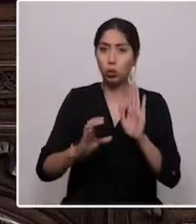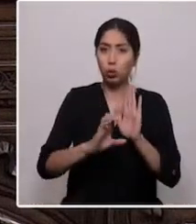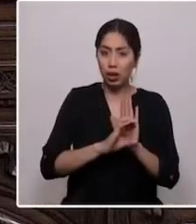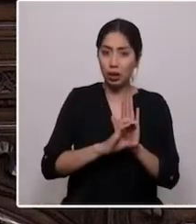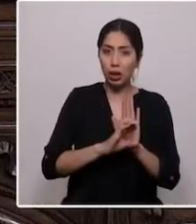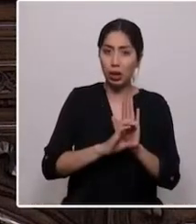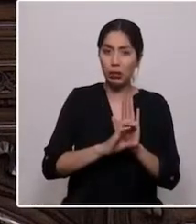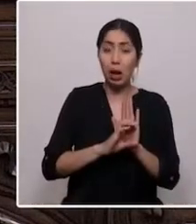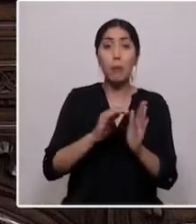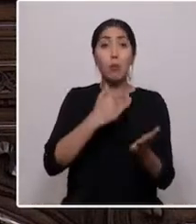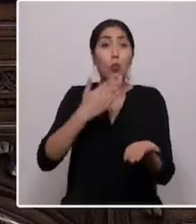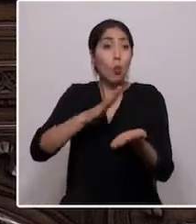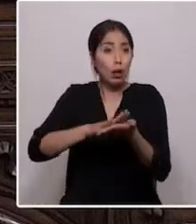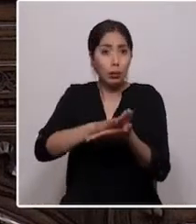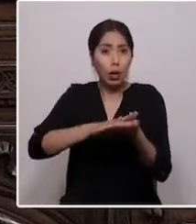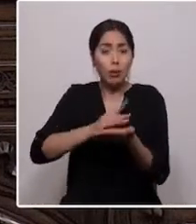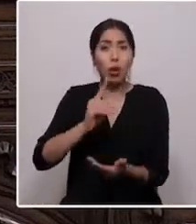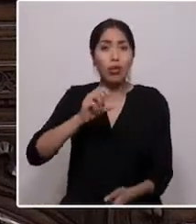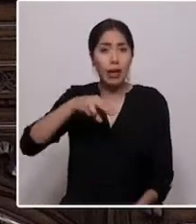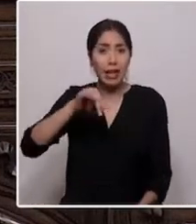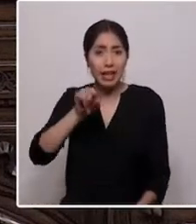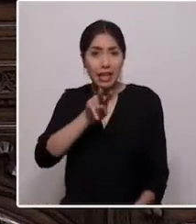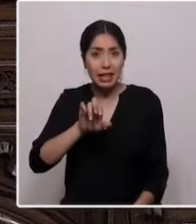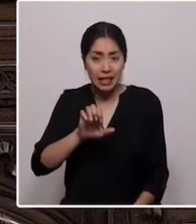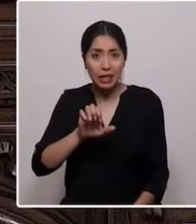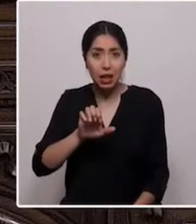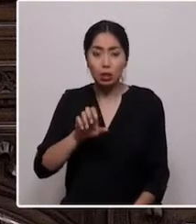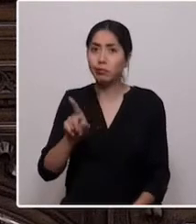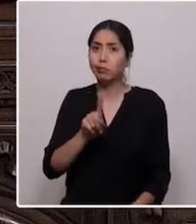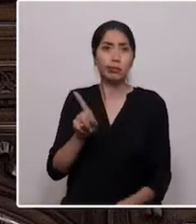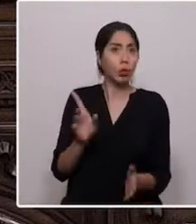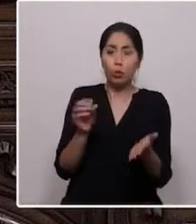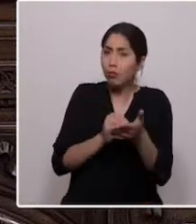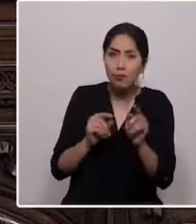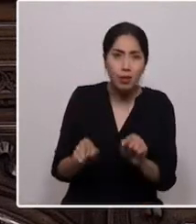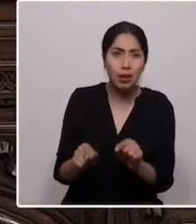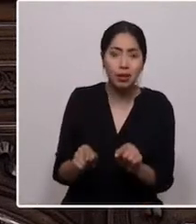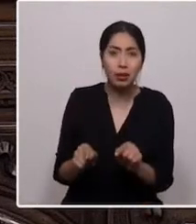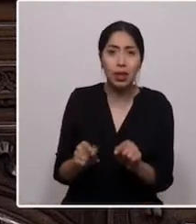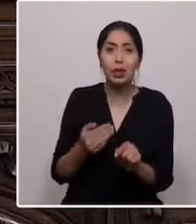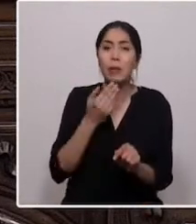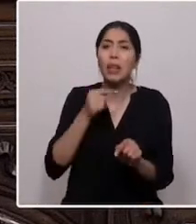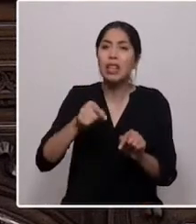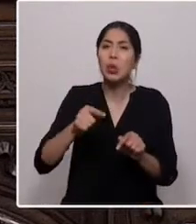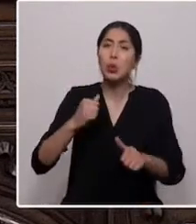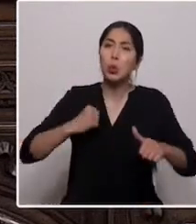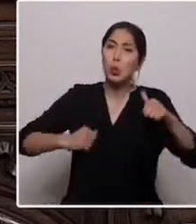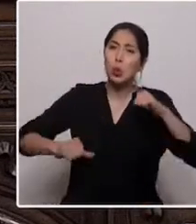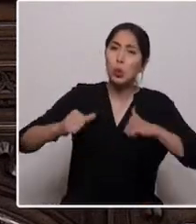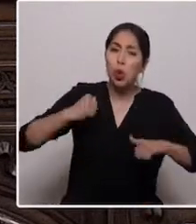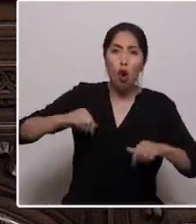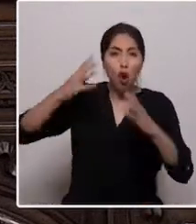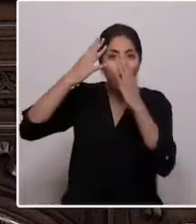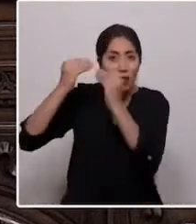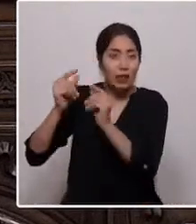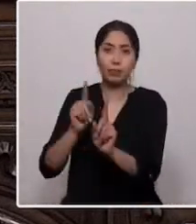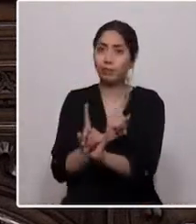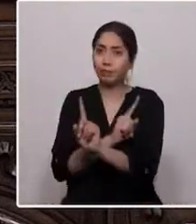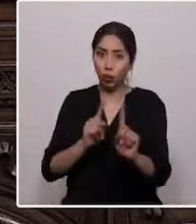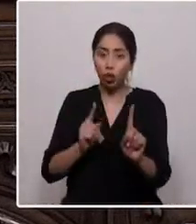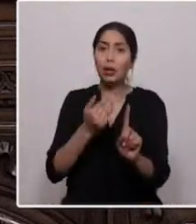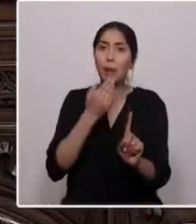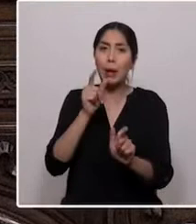muertes como la de Denis no sean en vano, para que estos martirios no se olviden, ni los de las personas